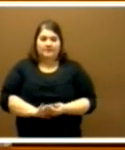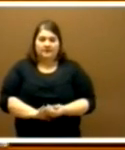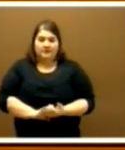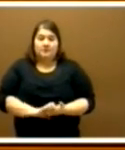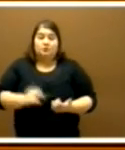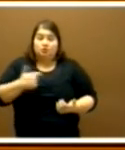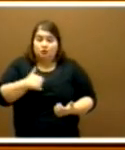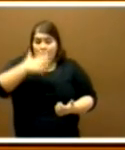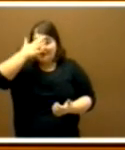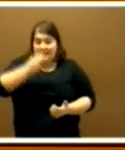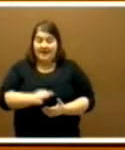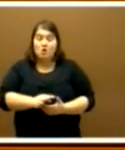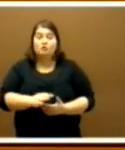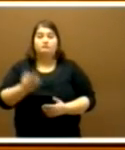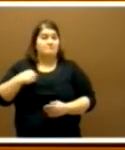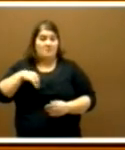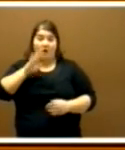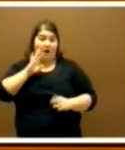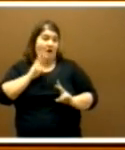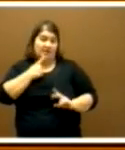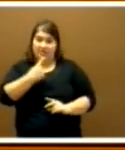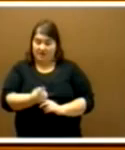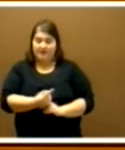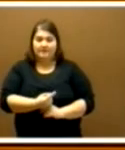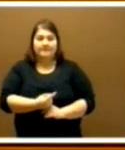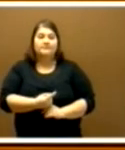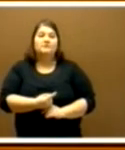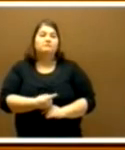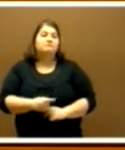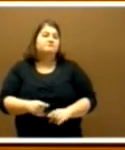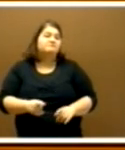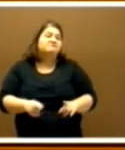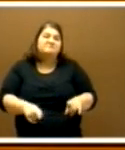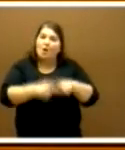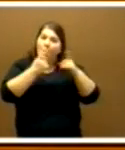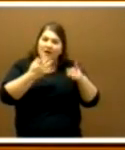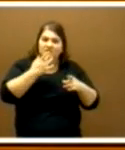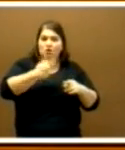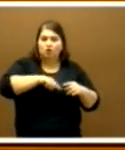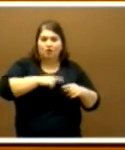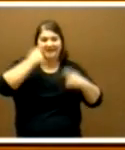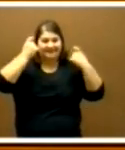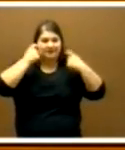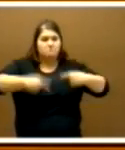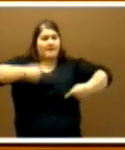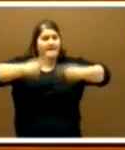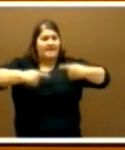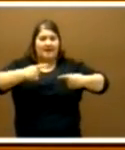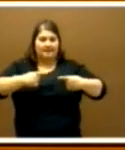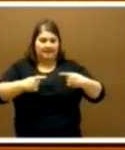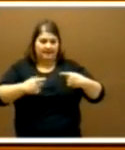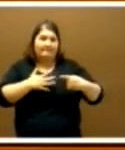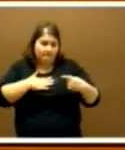Yo creo que, como decía al principio, independientemente de que estemos intentando confrontar, yo creo que todos sabemos que